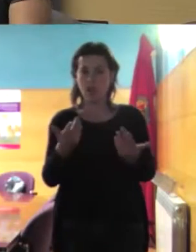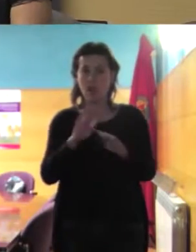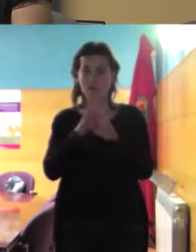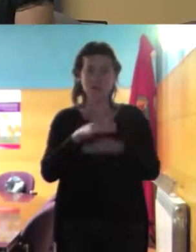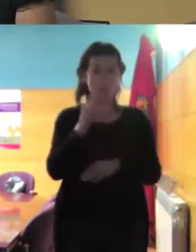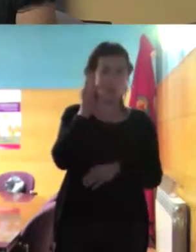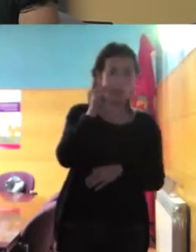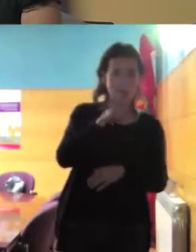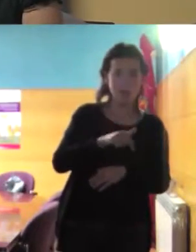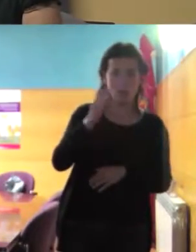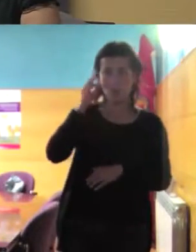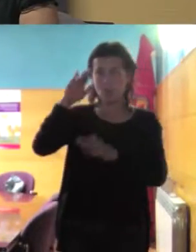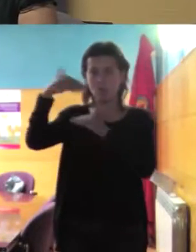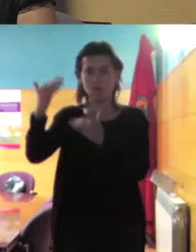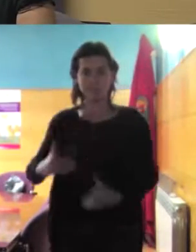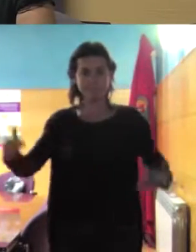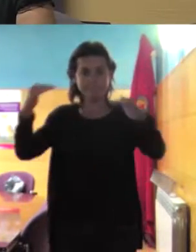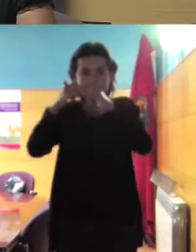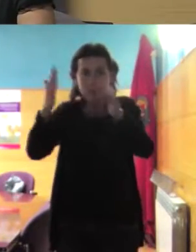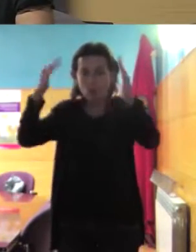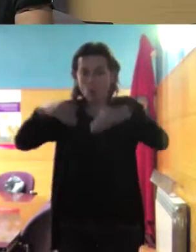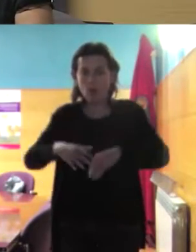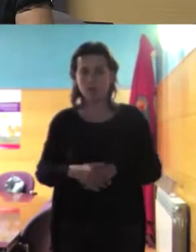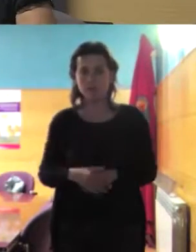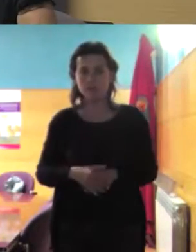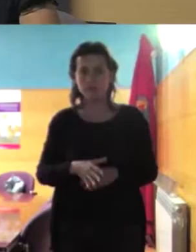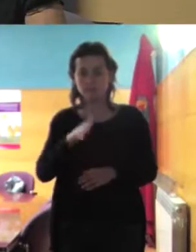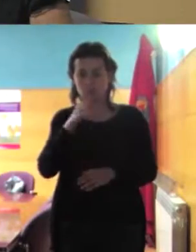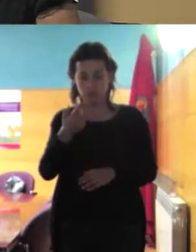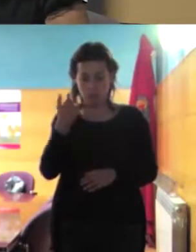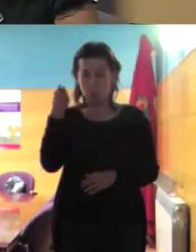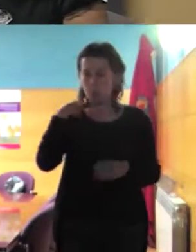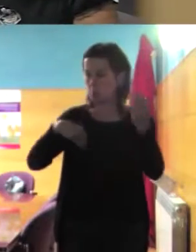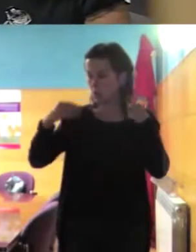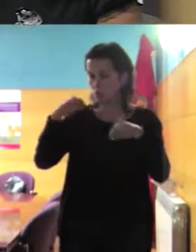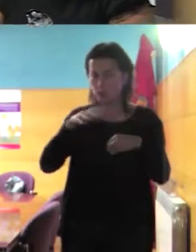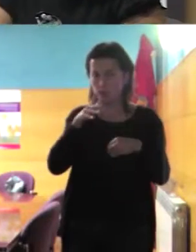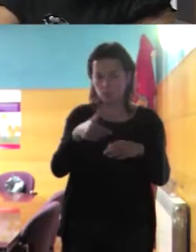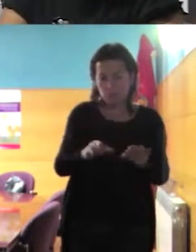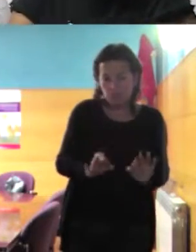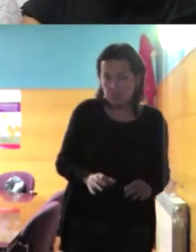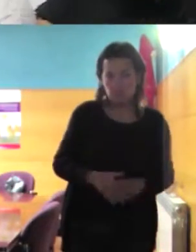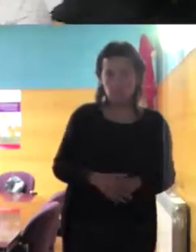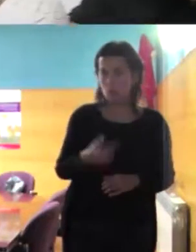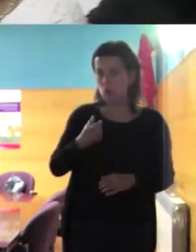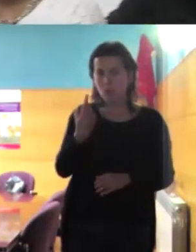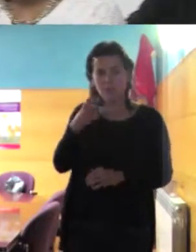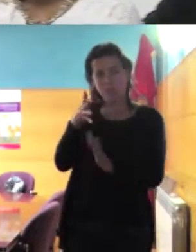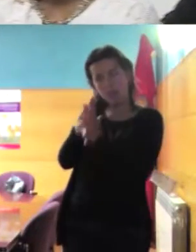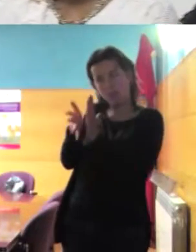en fin pues a las otras mujeres no estamos en la obligación de explicarnos tanto